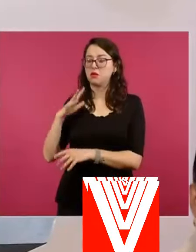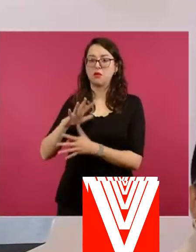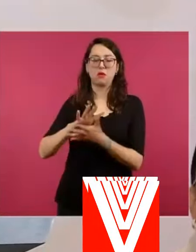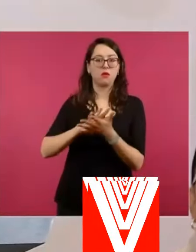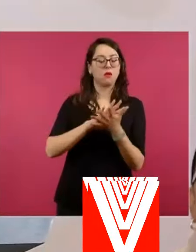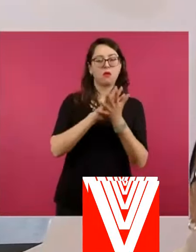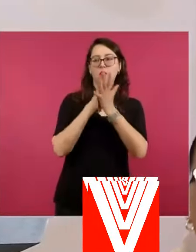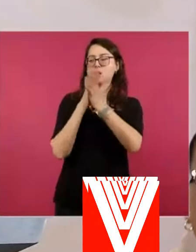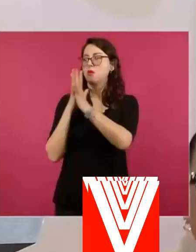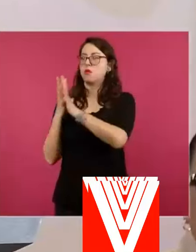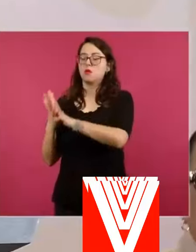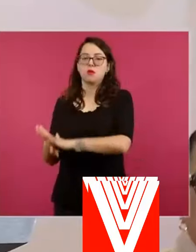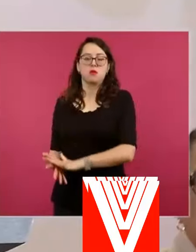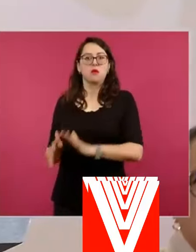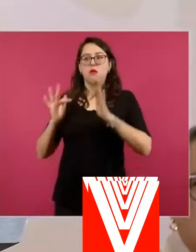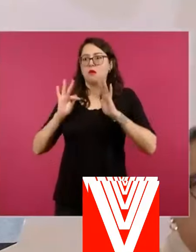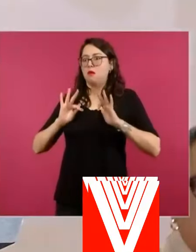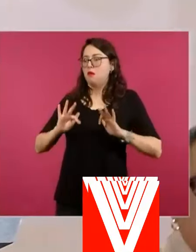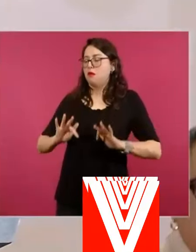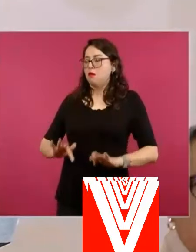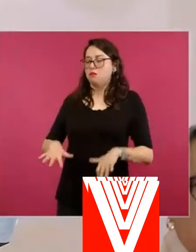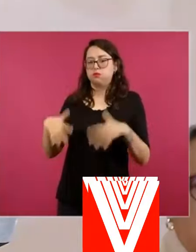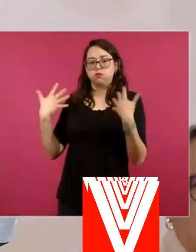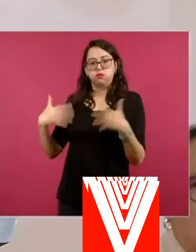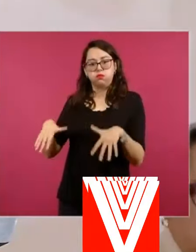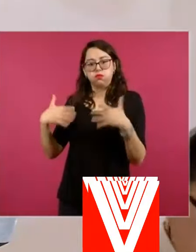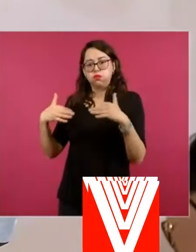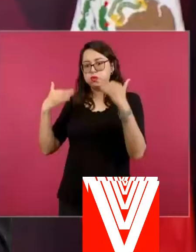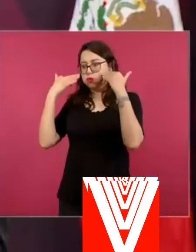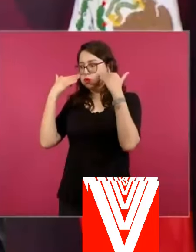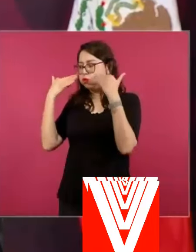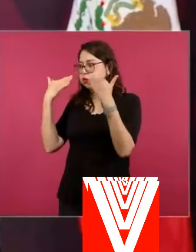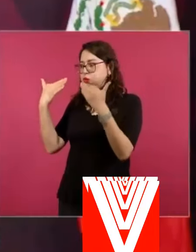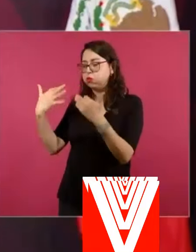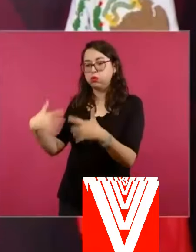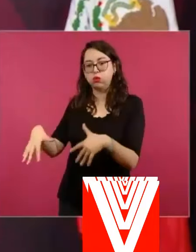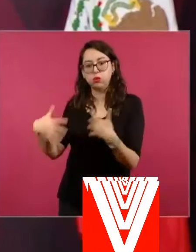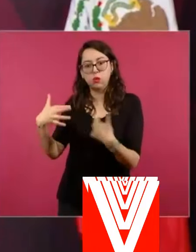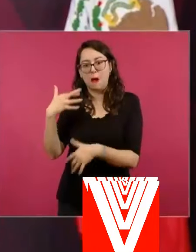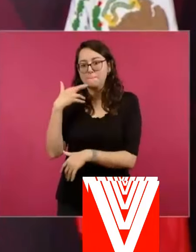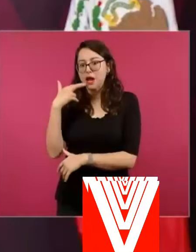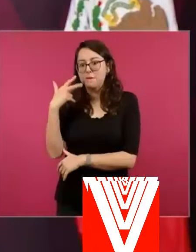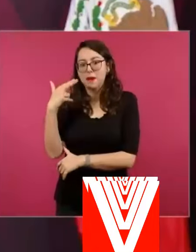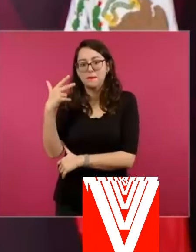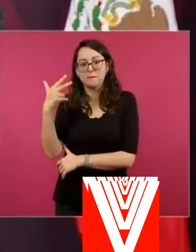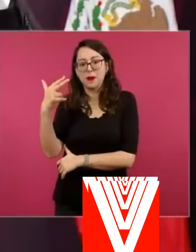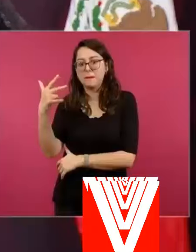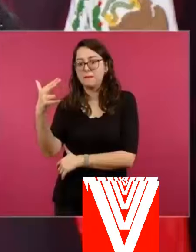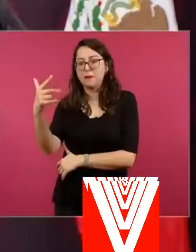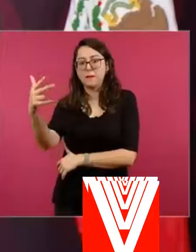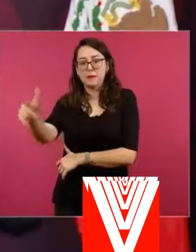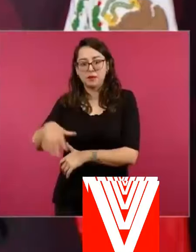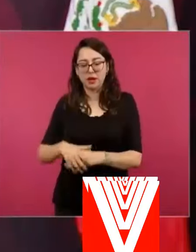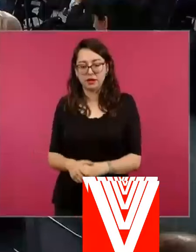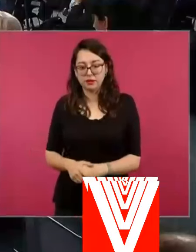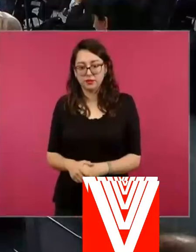pero notorio. Es más, lo pueden ver, lo pueden ver en